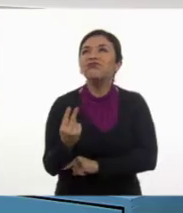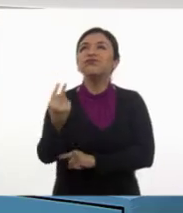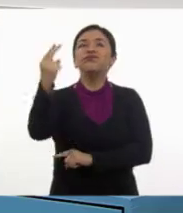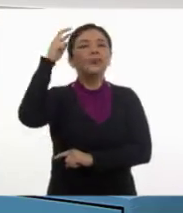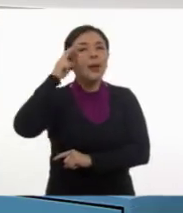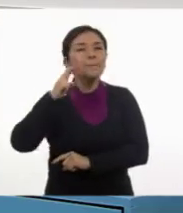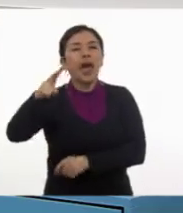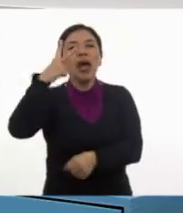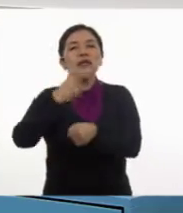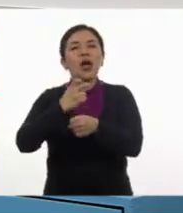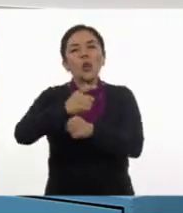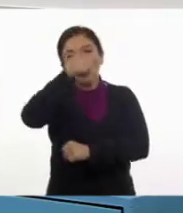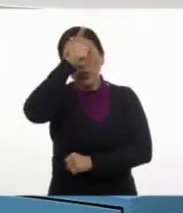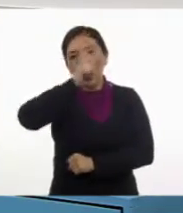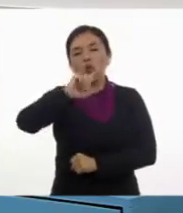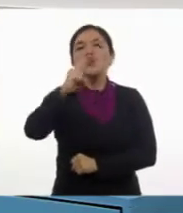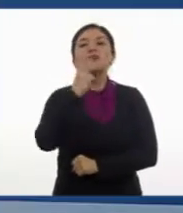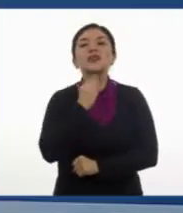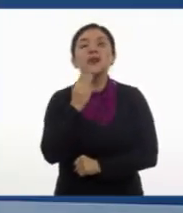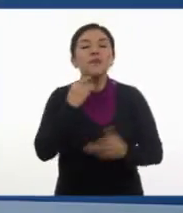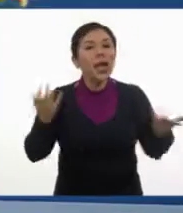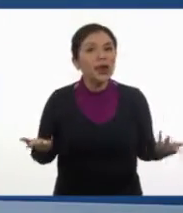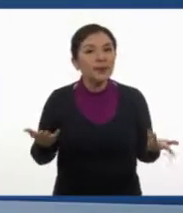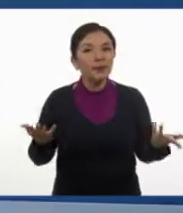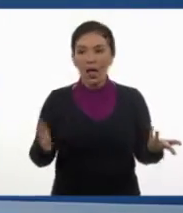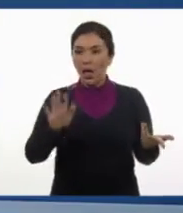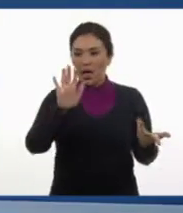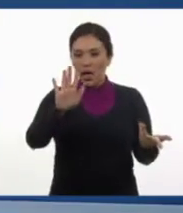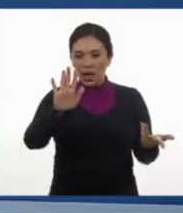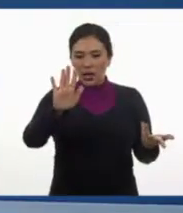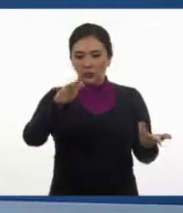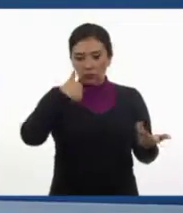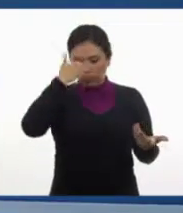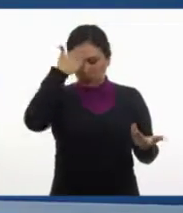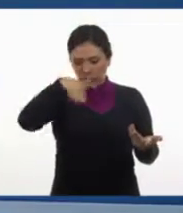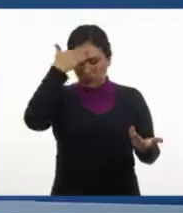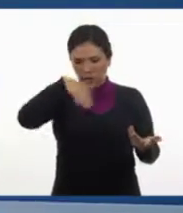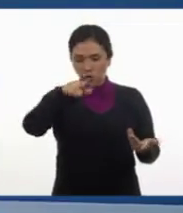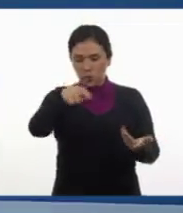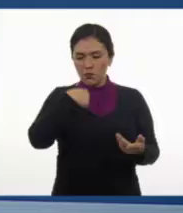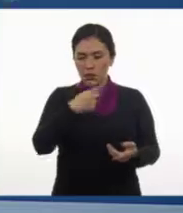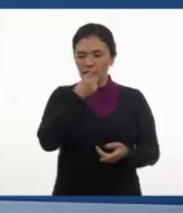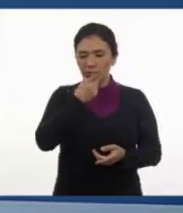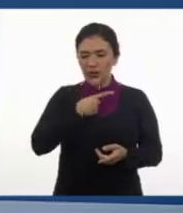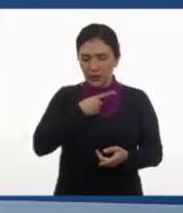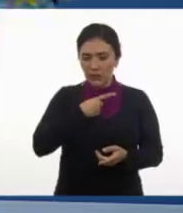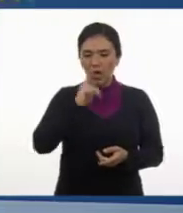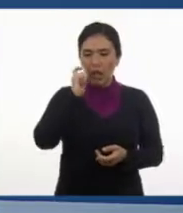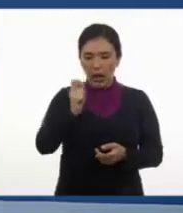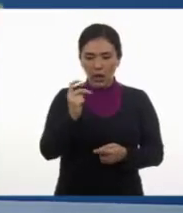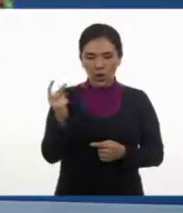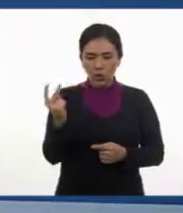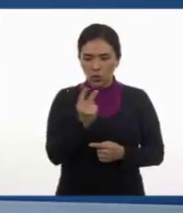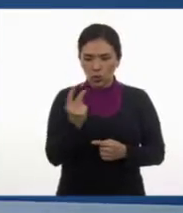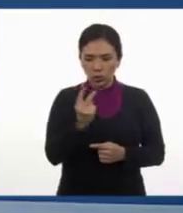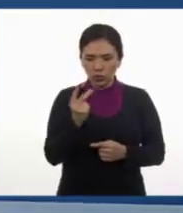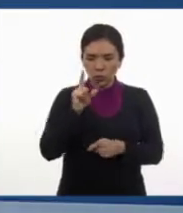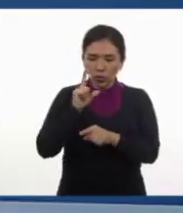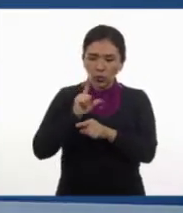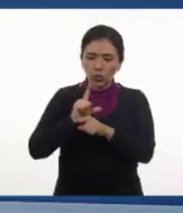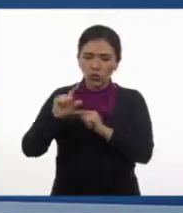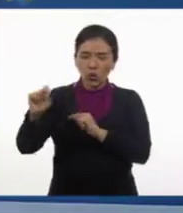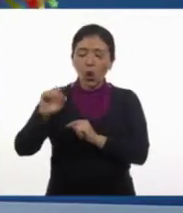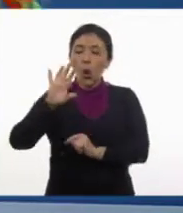miel? Ay, maestra, déjame ver. Nos contaste que se fueron cuatro